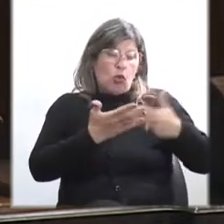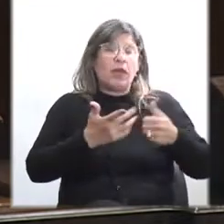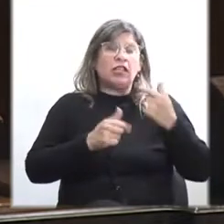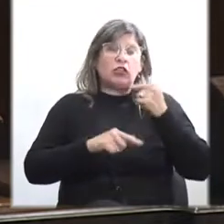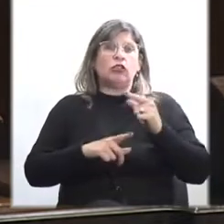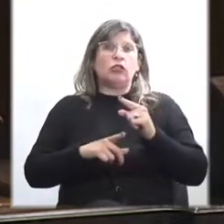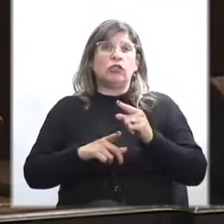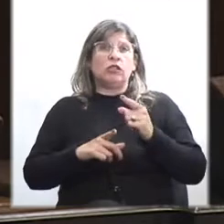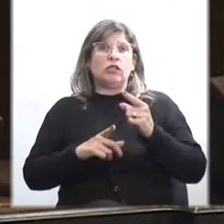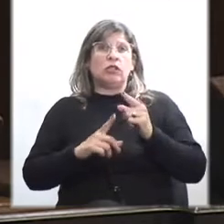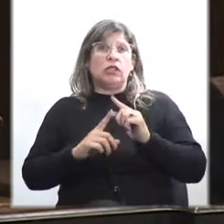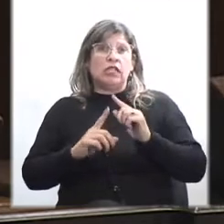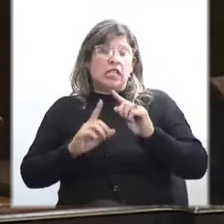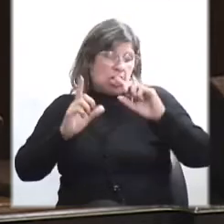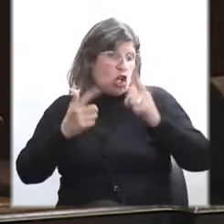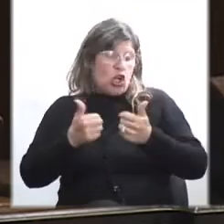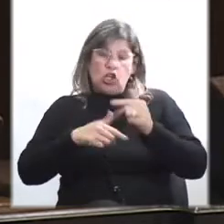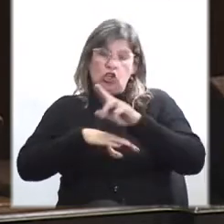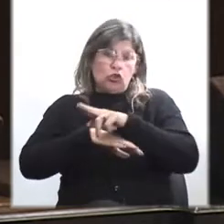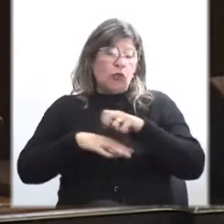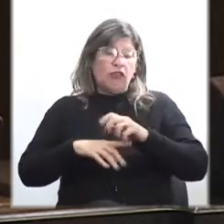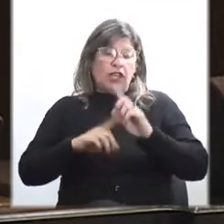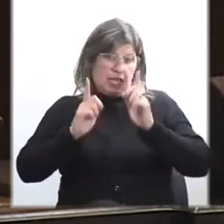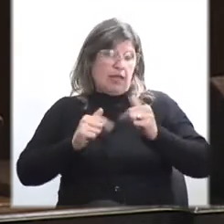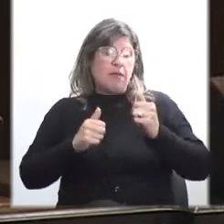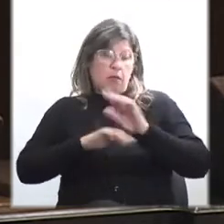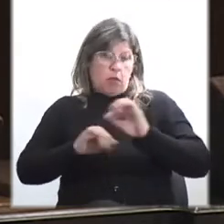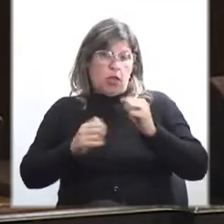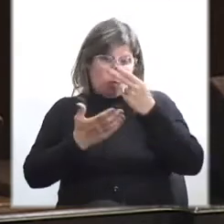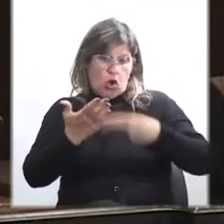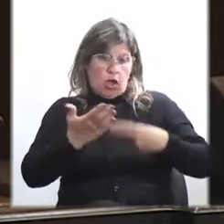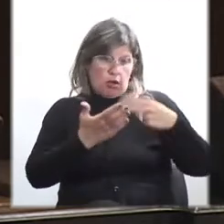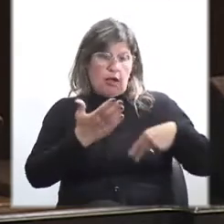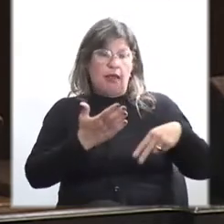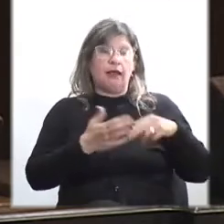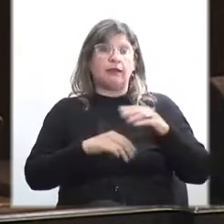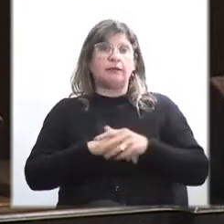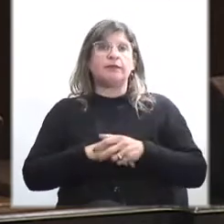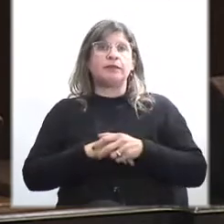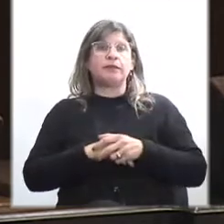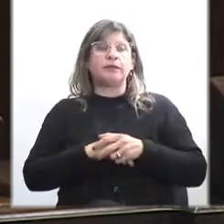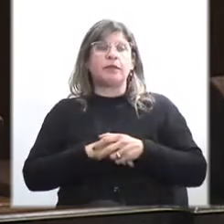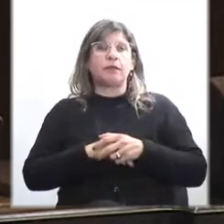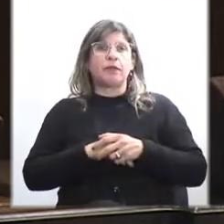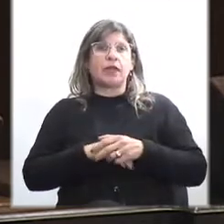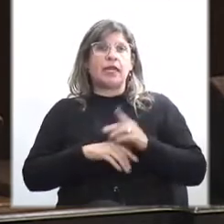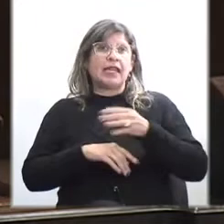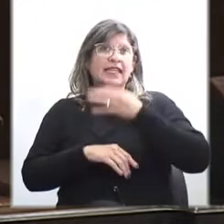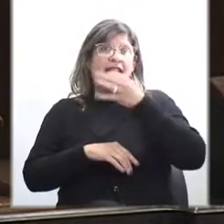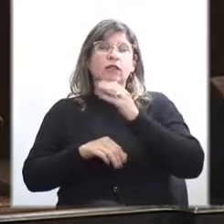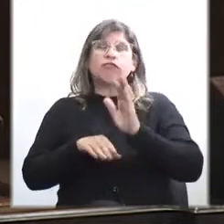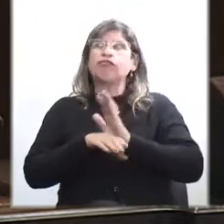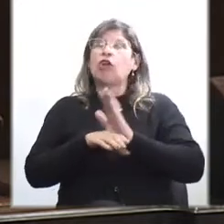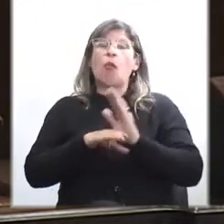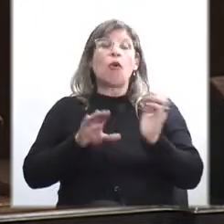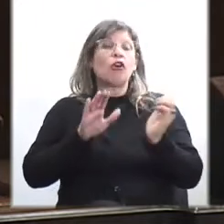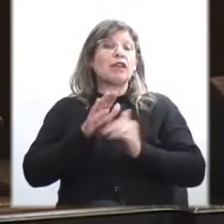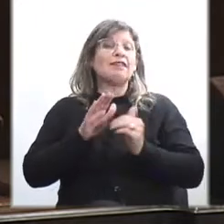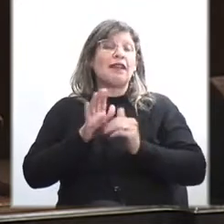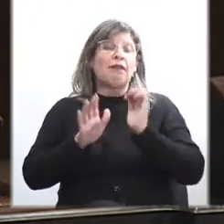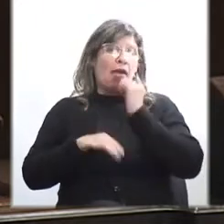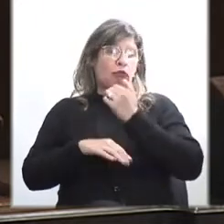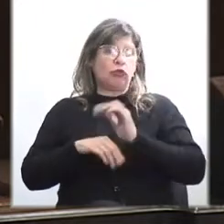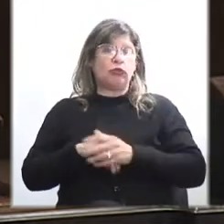Fiscalía, sino a los documentos que no tuvo Fiscalía, que están declarados como reservados.